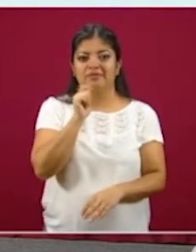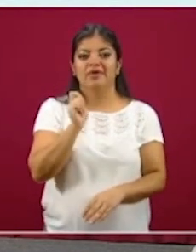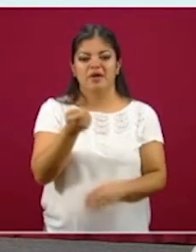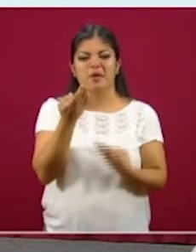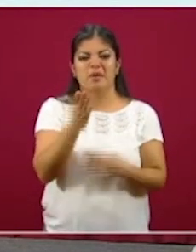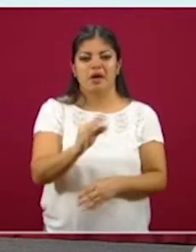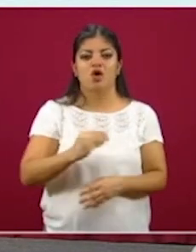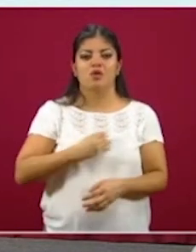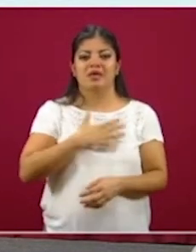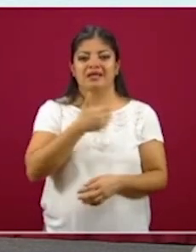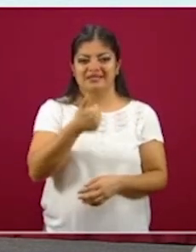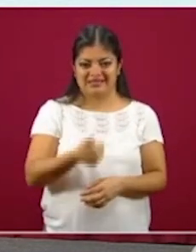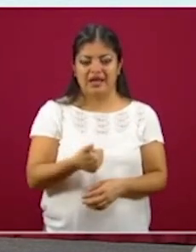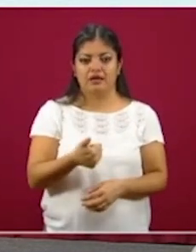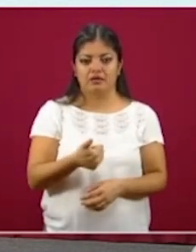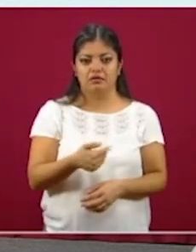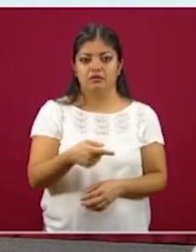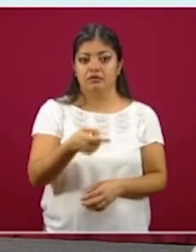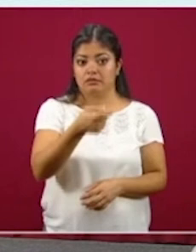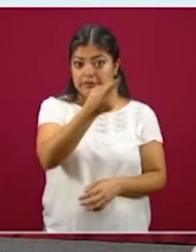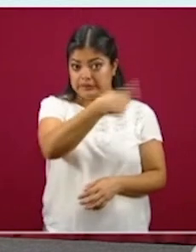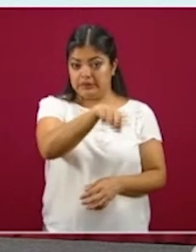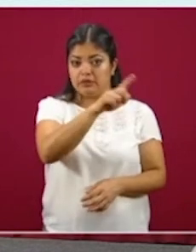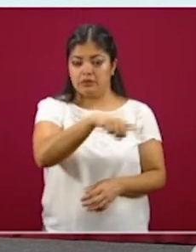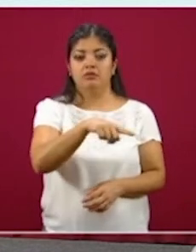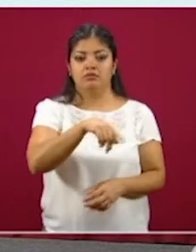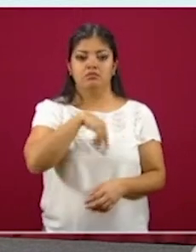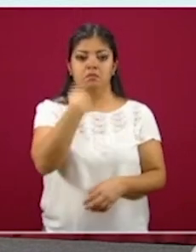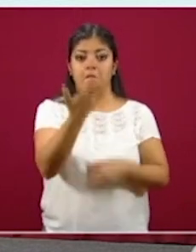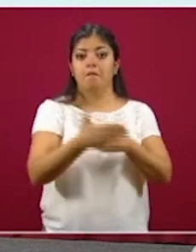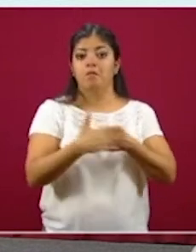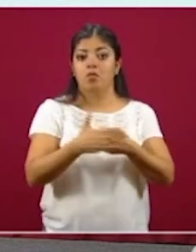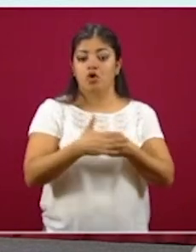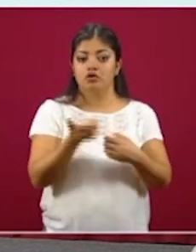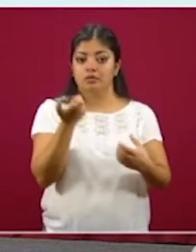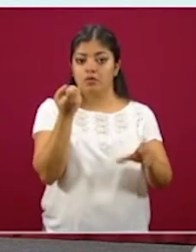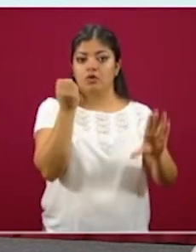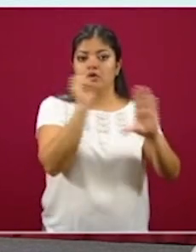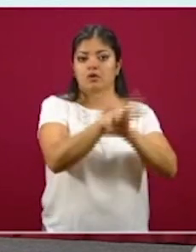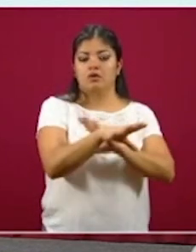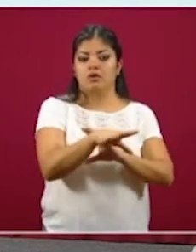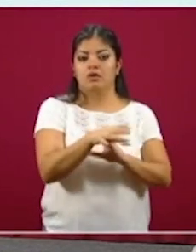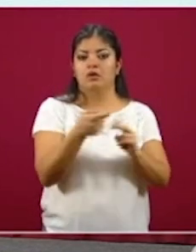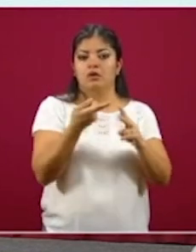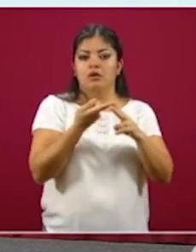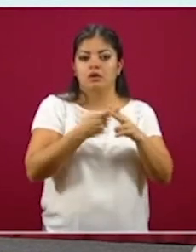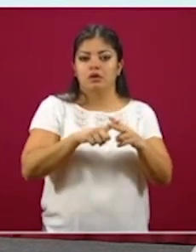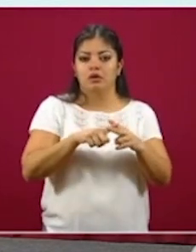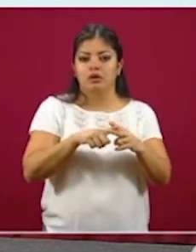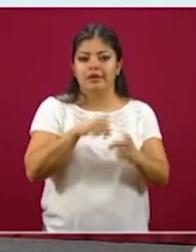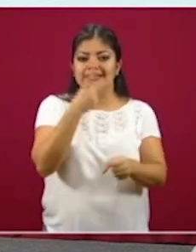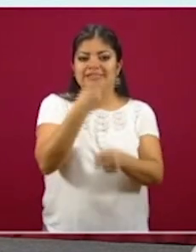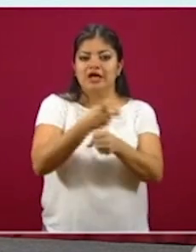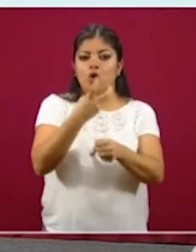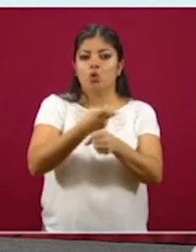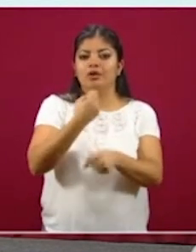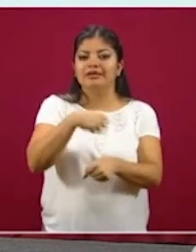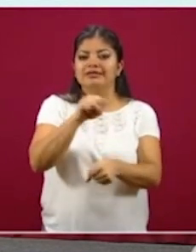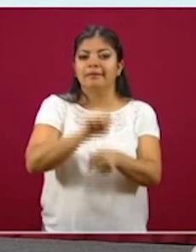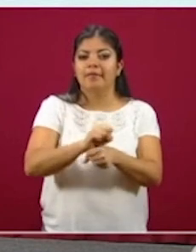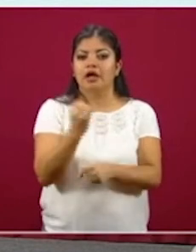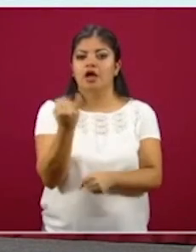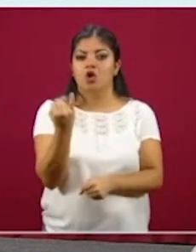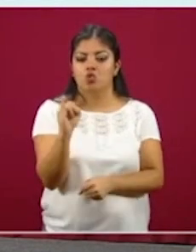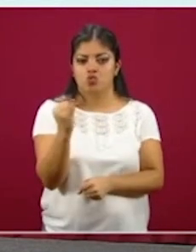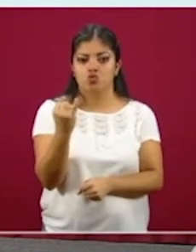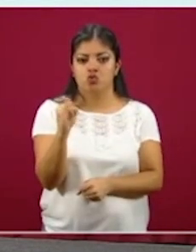Bienestar. Ellas estarán recibiendo su próximo depósito a partir de la segunda semana de junio.